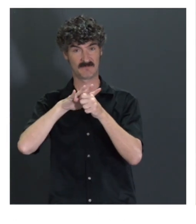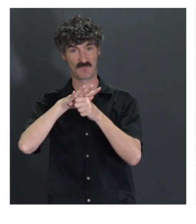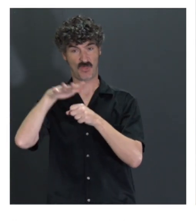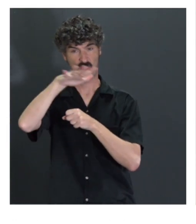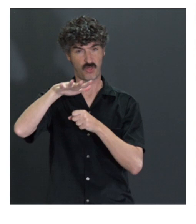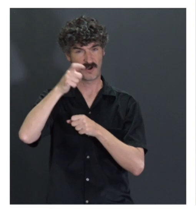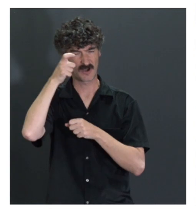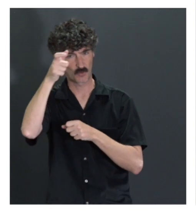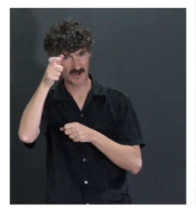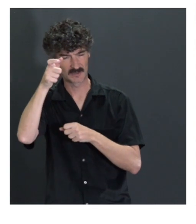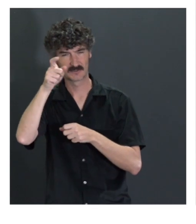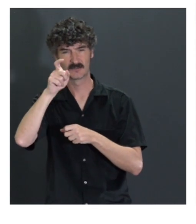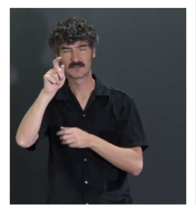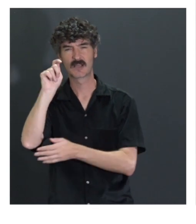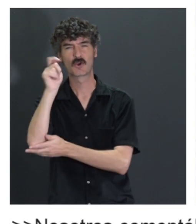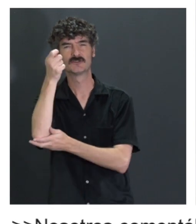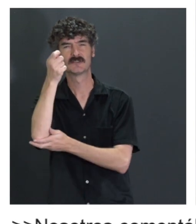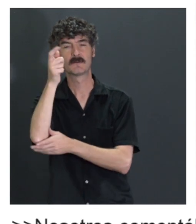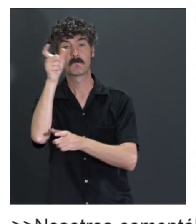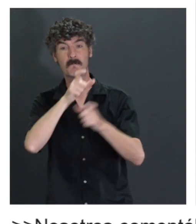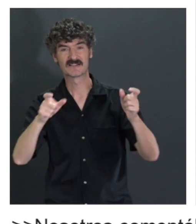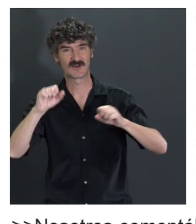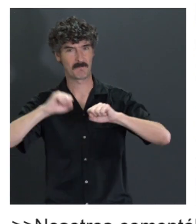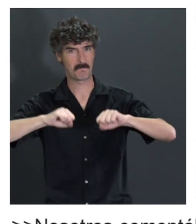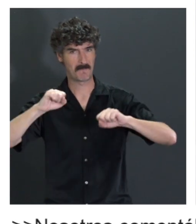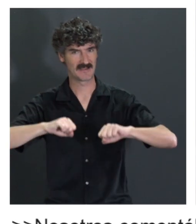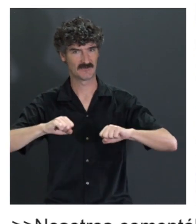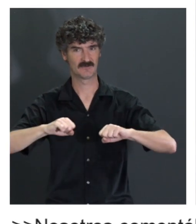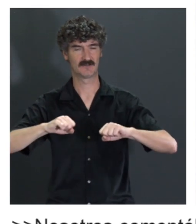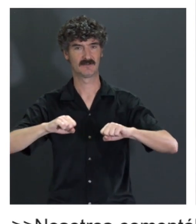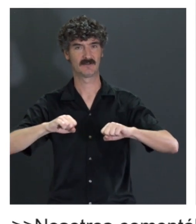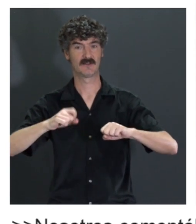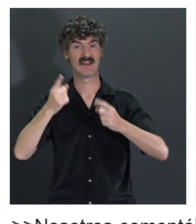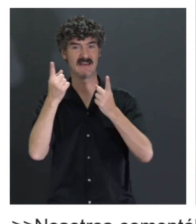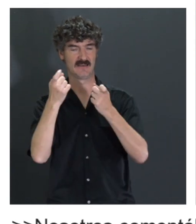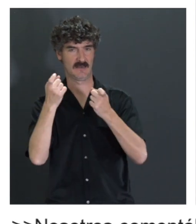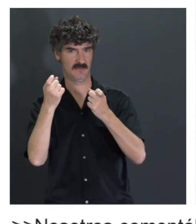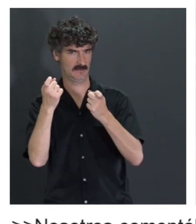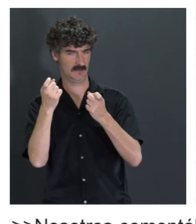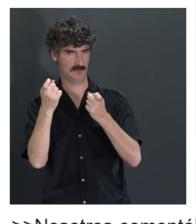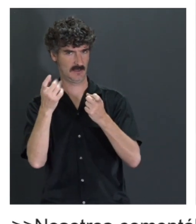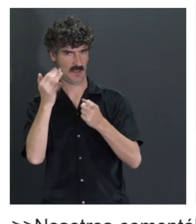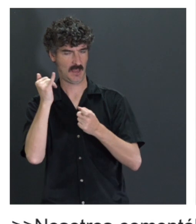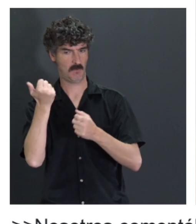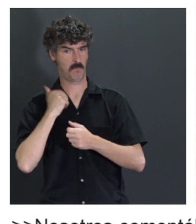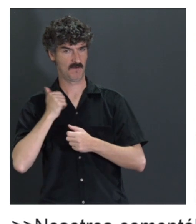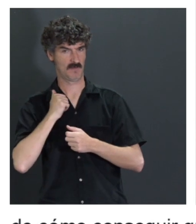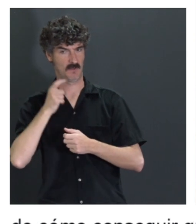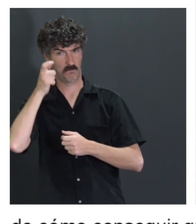de cómo conseguir que las personas, sobre todo mayores, y con algún tipo de necesidad especial puedan beneficiarse de ello.